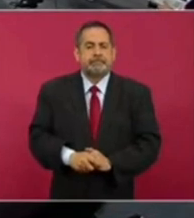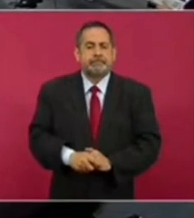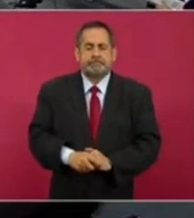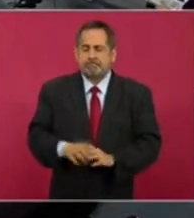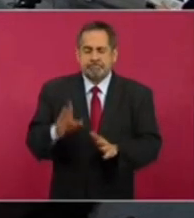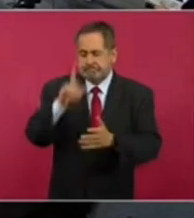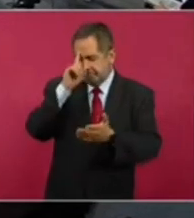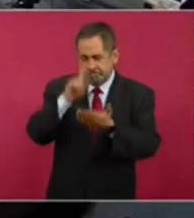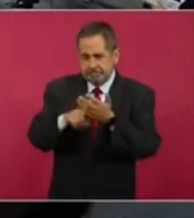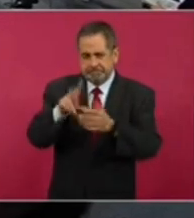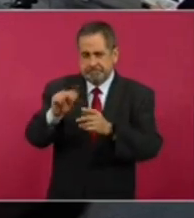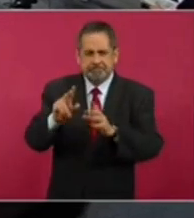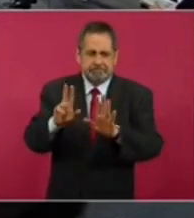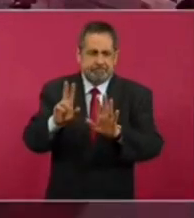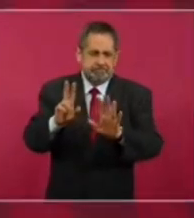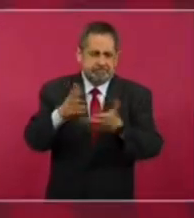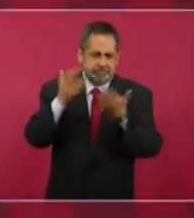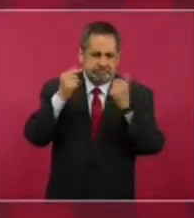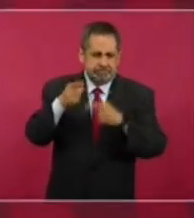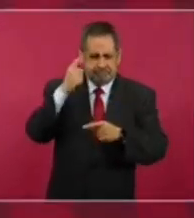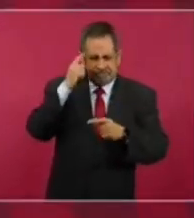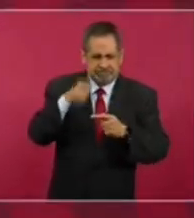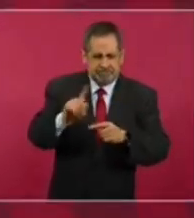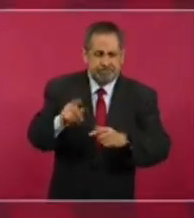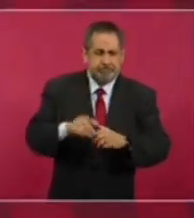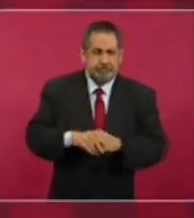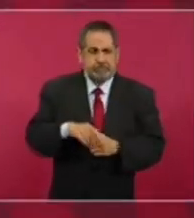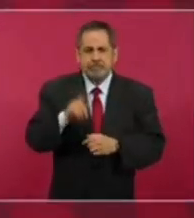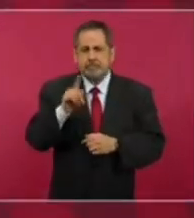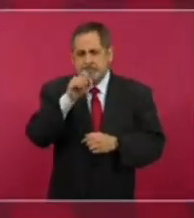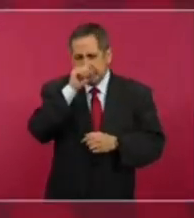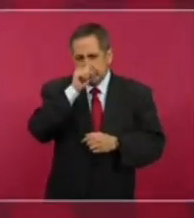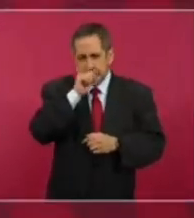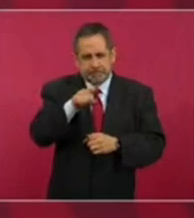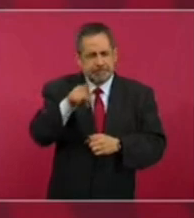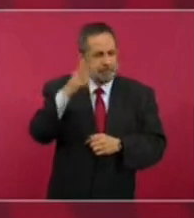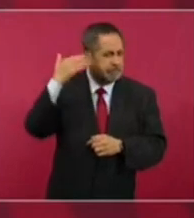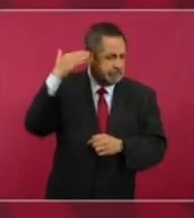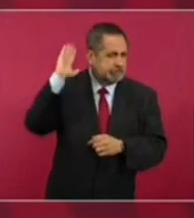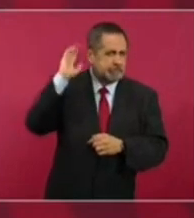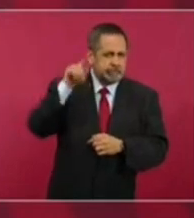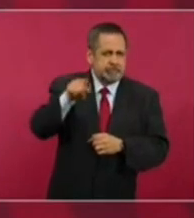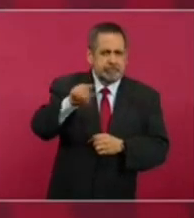yo creo que no, no sé, pero sí me llegó en su momento